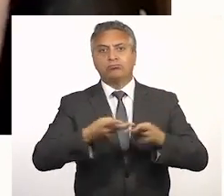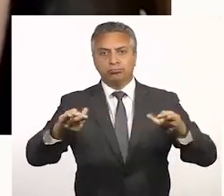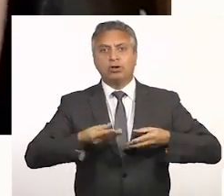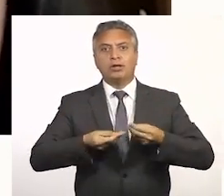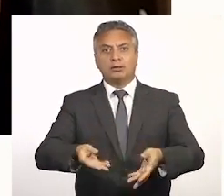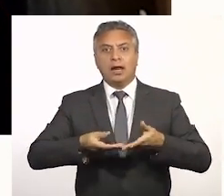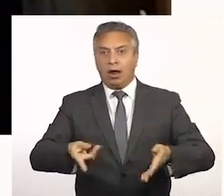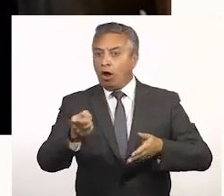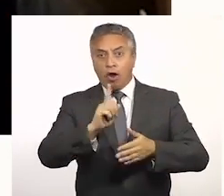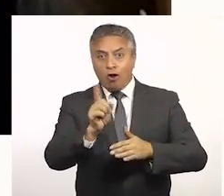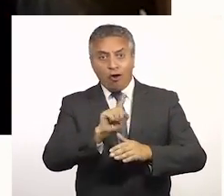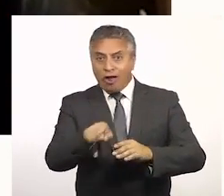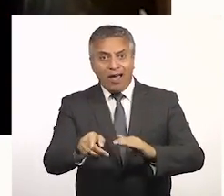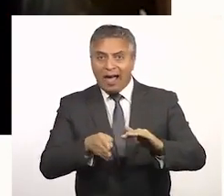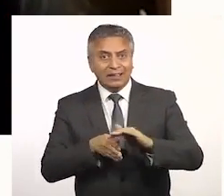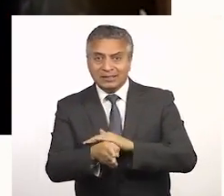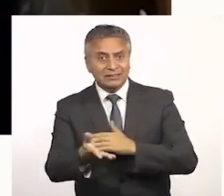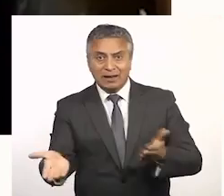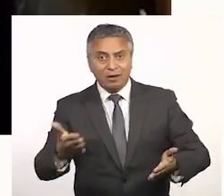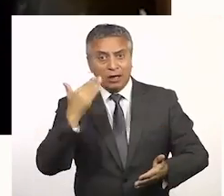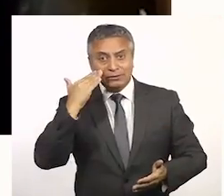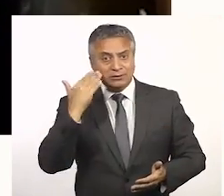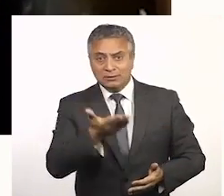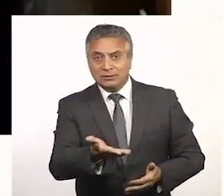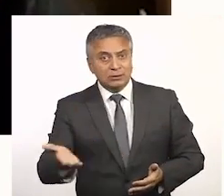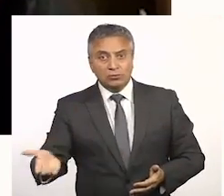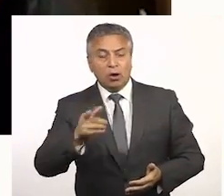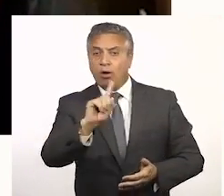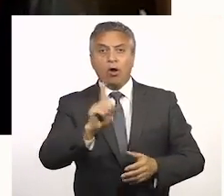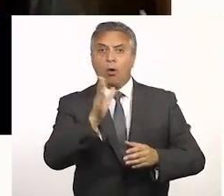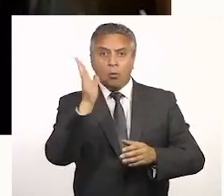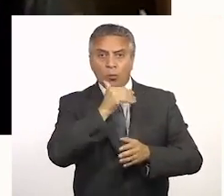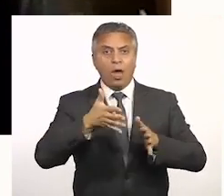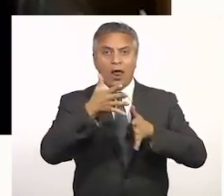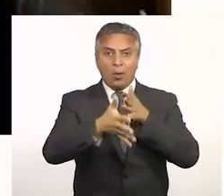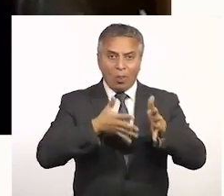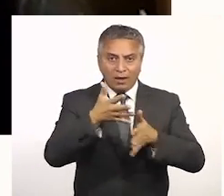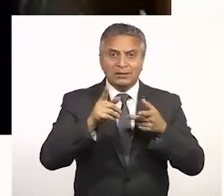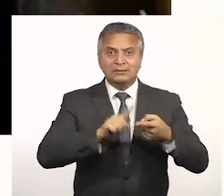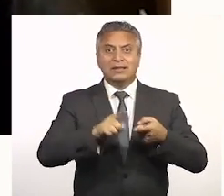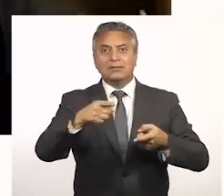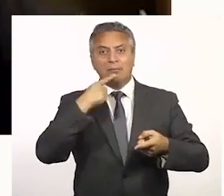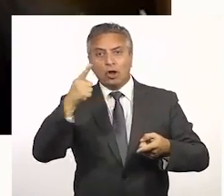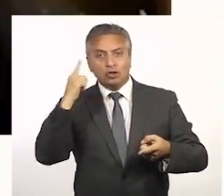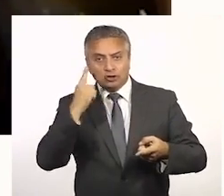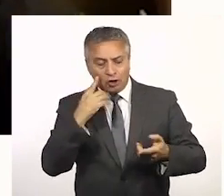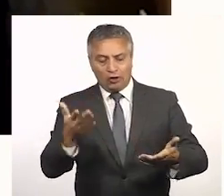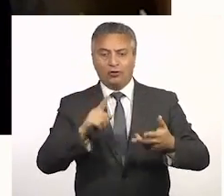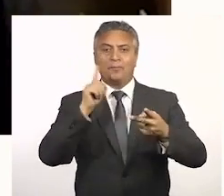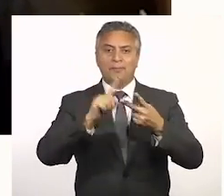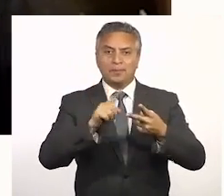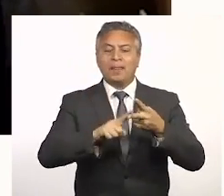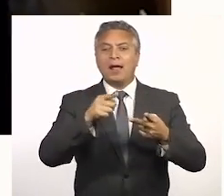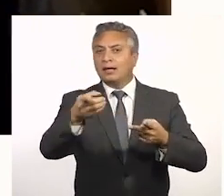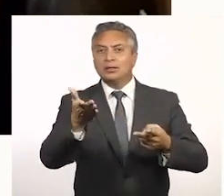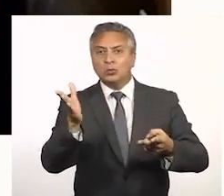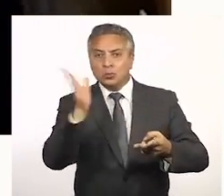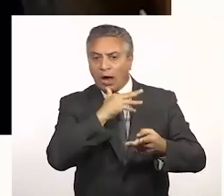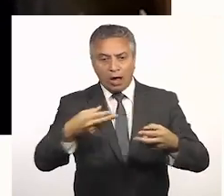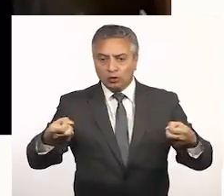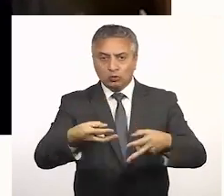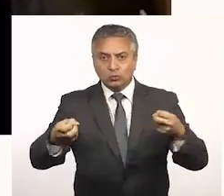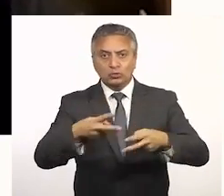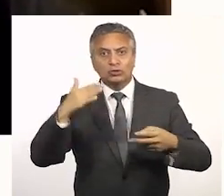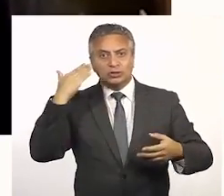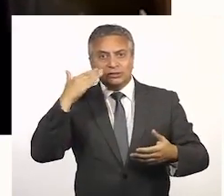Ministerio o en lo que el Ministerio entrega no es accesible para esos niños, no tiene lengua de señas si hablamos de la sordera, no